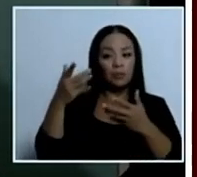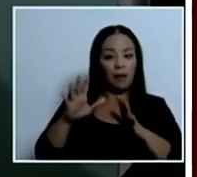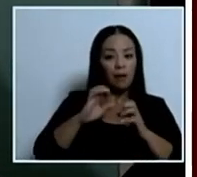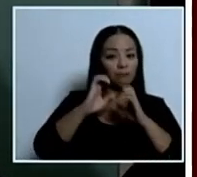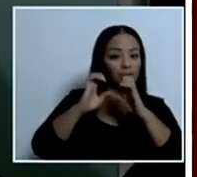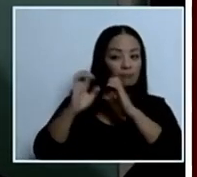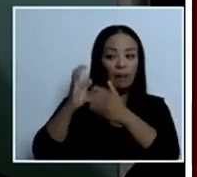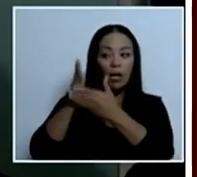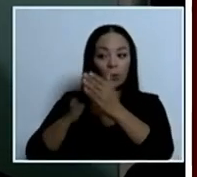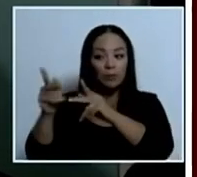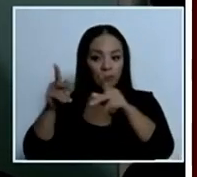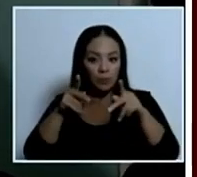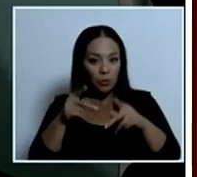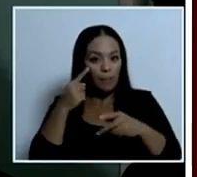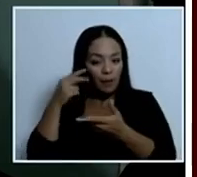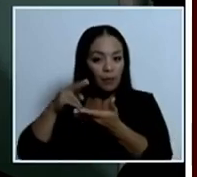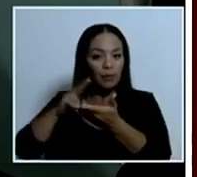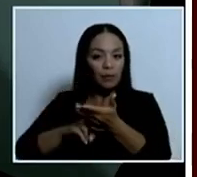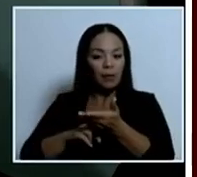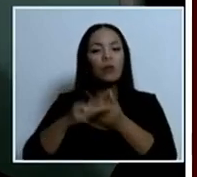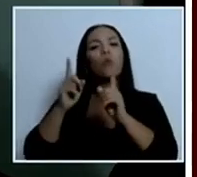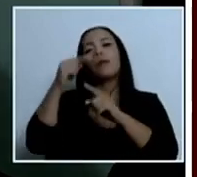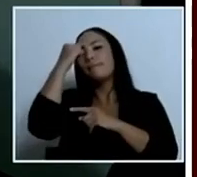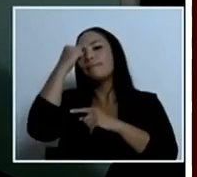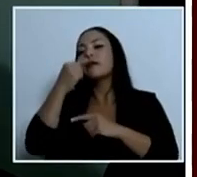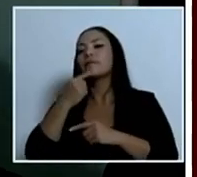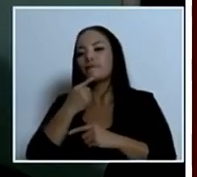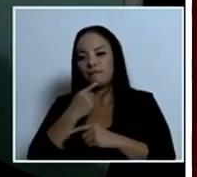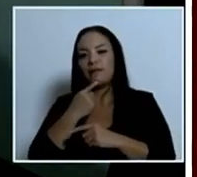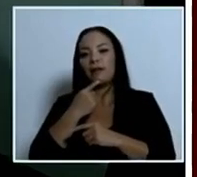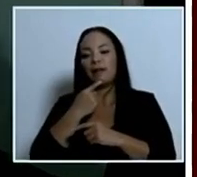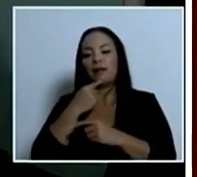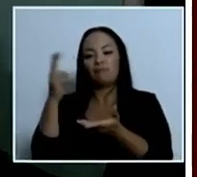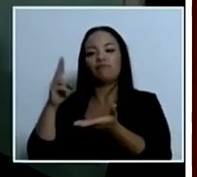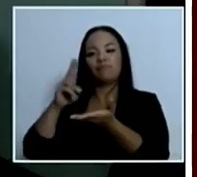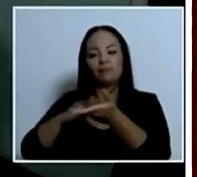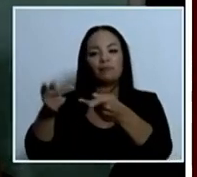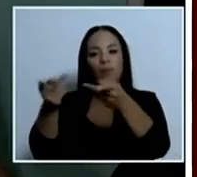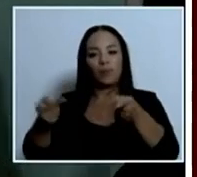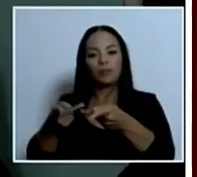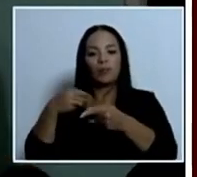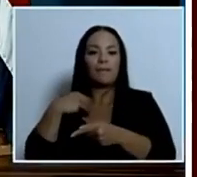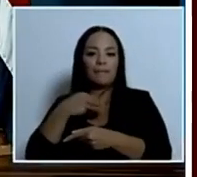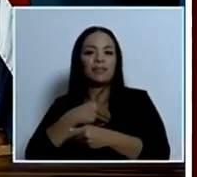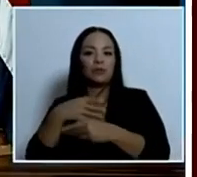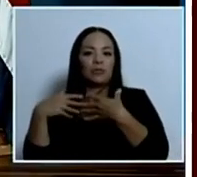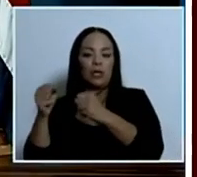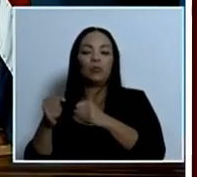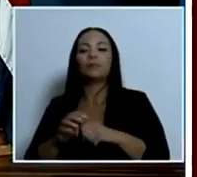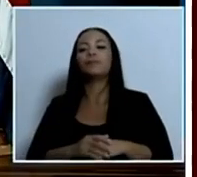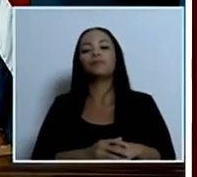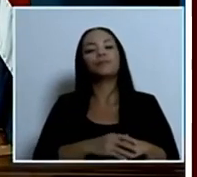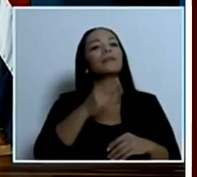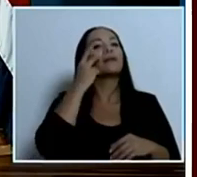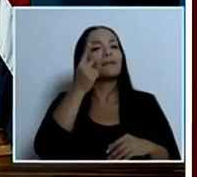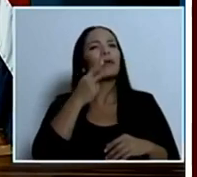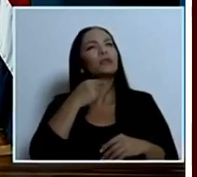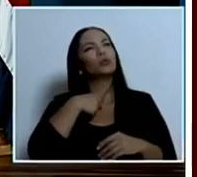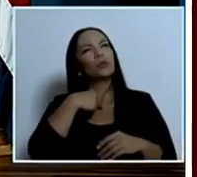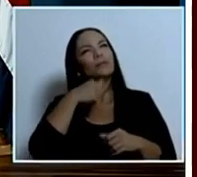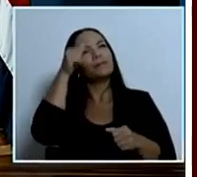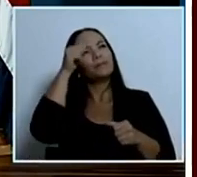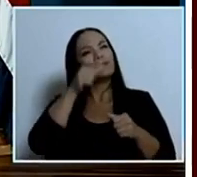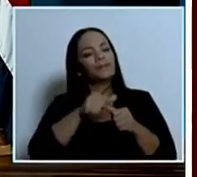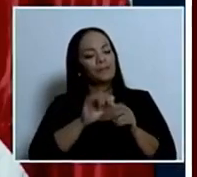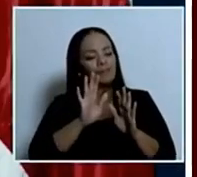cuál es el perfil ¿verdad? de la persona que a le gustaría que esté en ese cargo vea entre estado déjeme acordarme